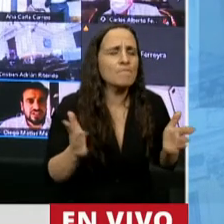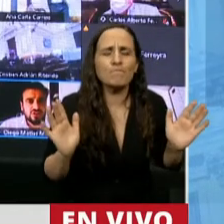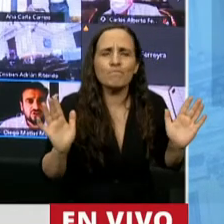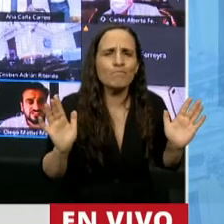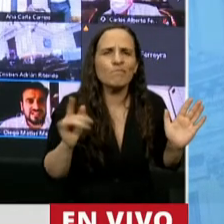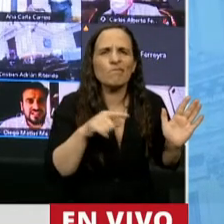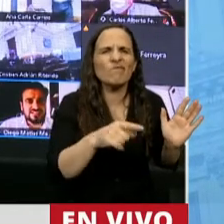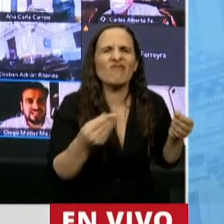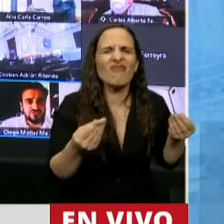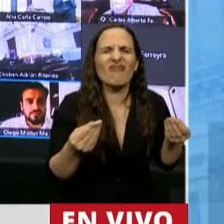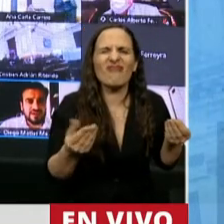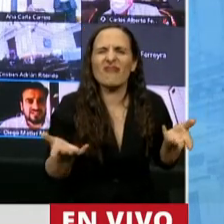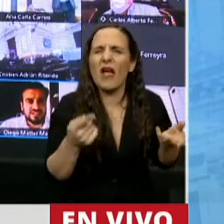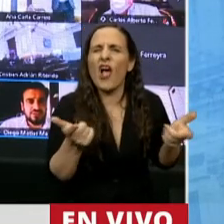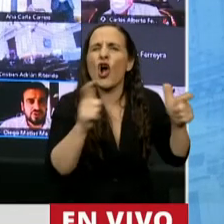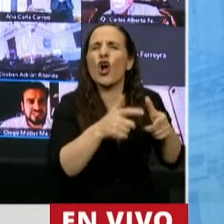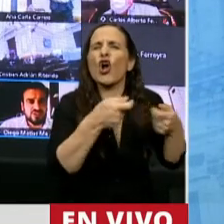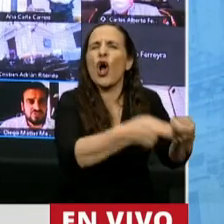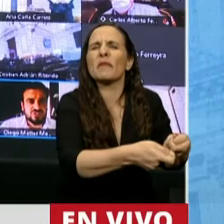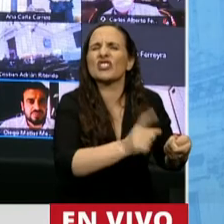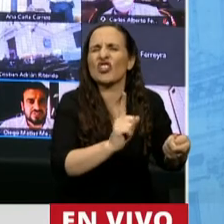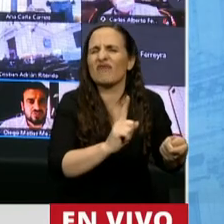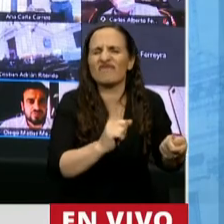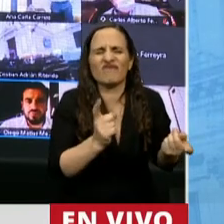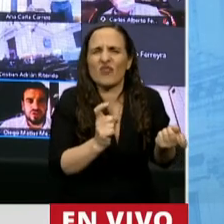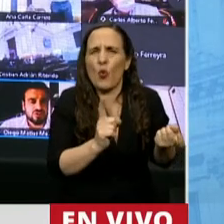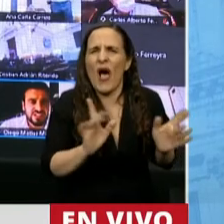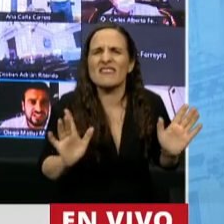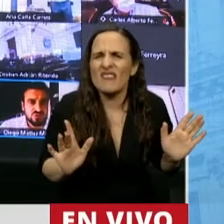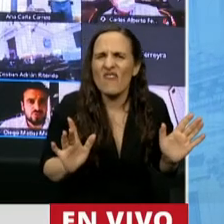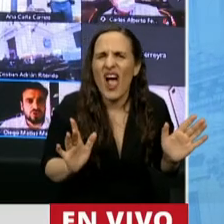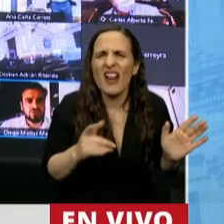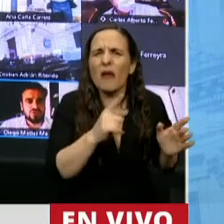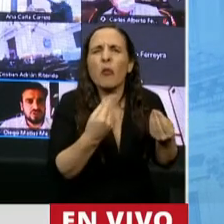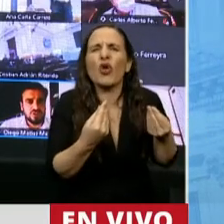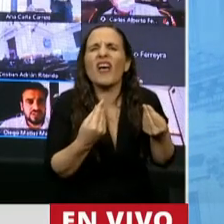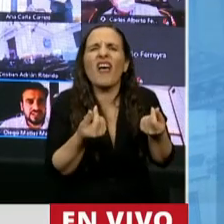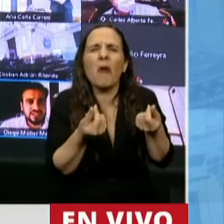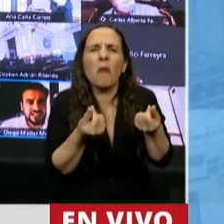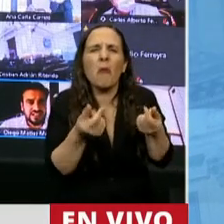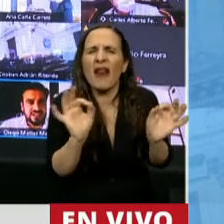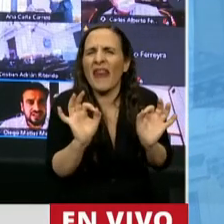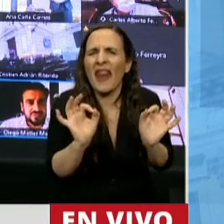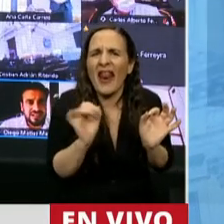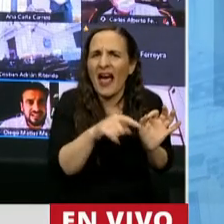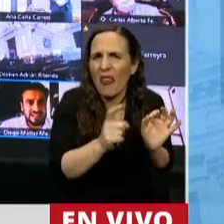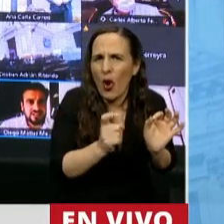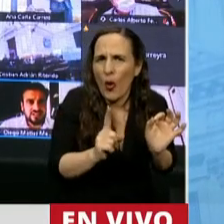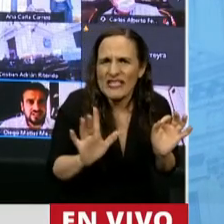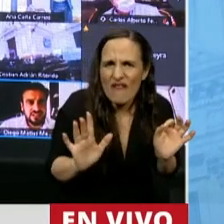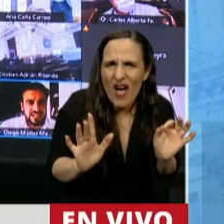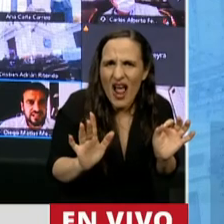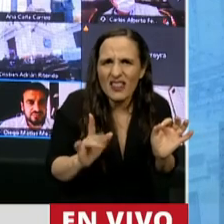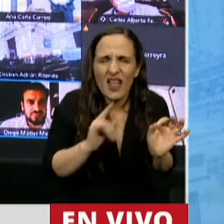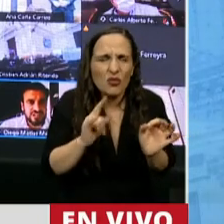tenía sentido que pase por esa Comisión de Presupuestos, porque no tiene ningún costo que tenga que validar en la